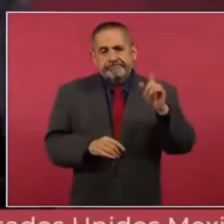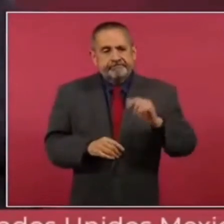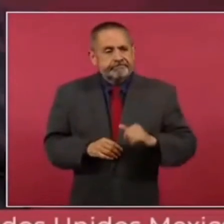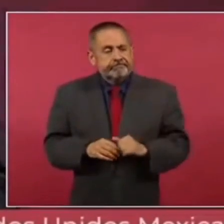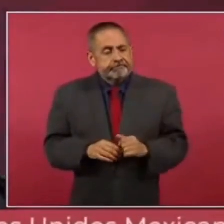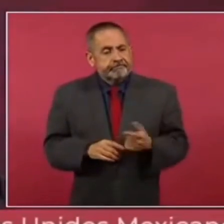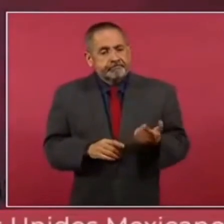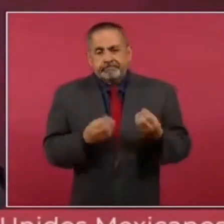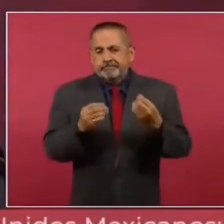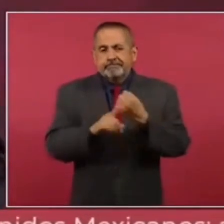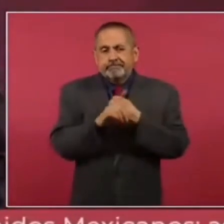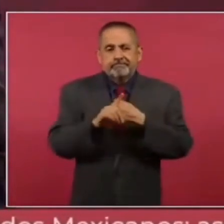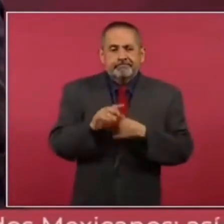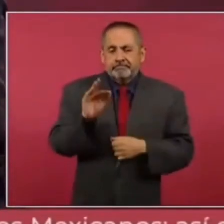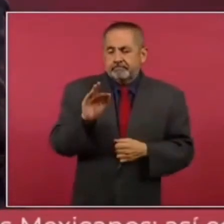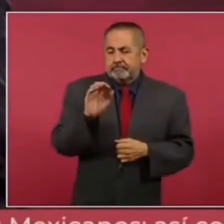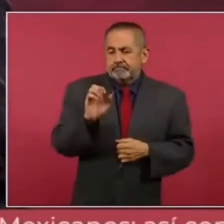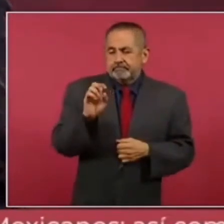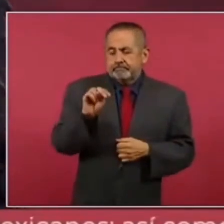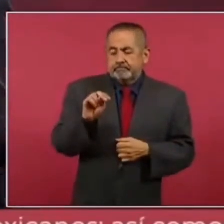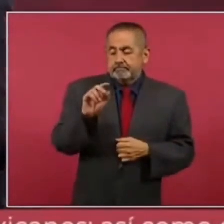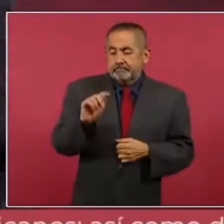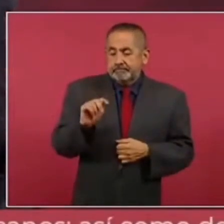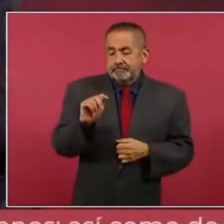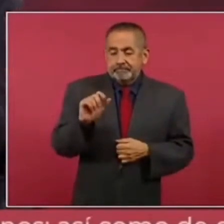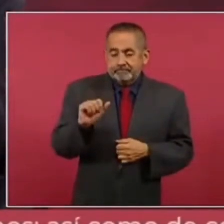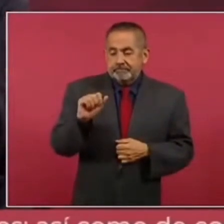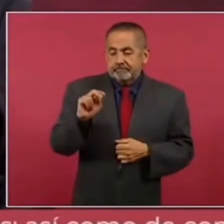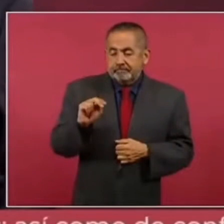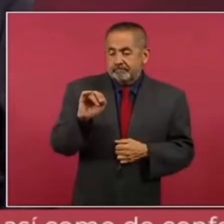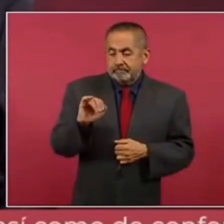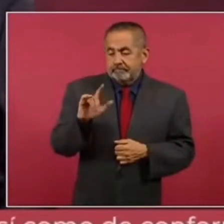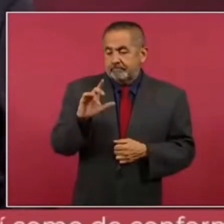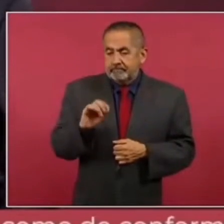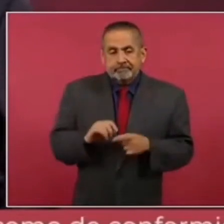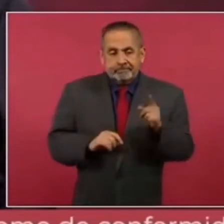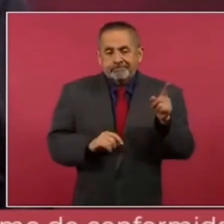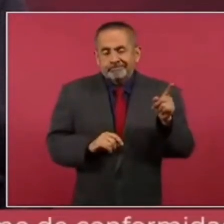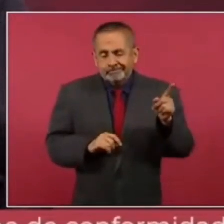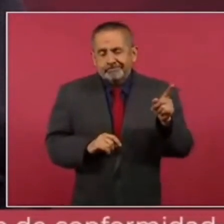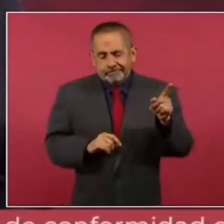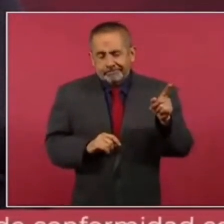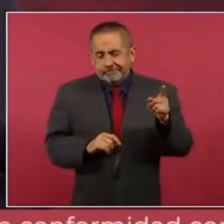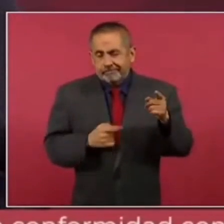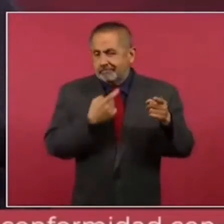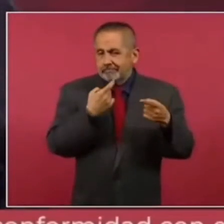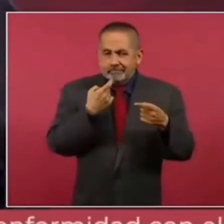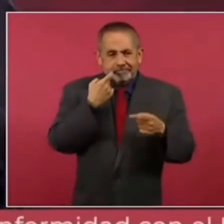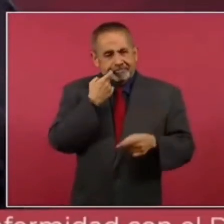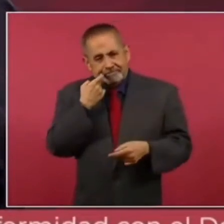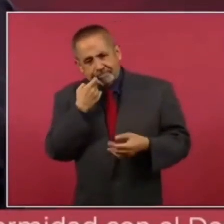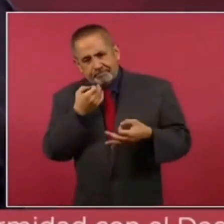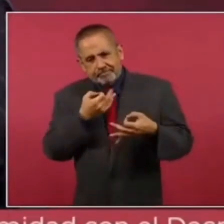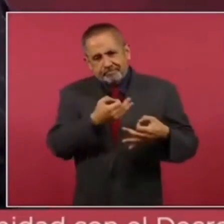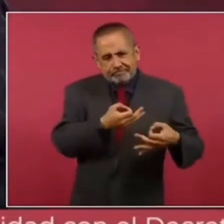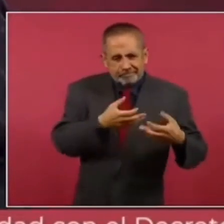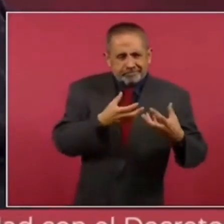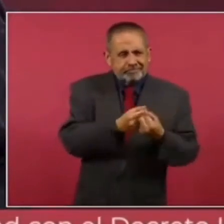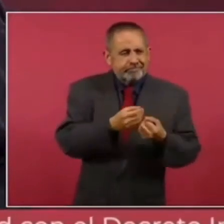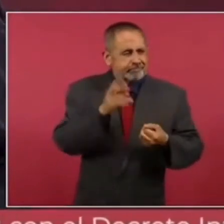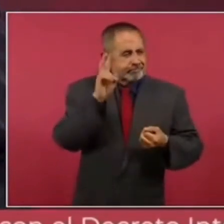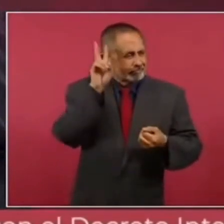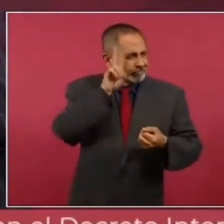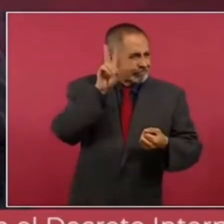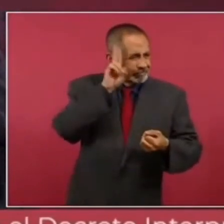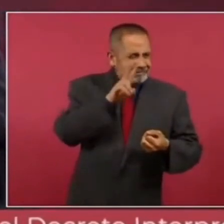este problema de adicciones, está